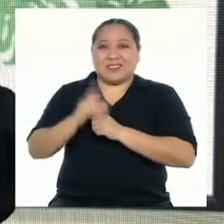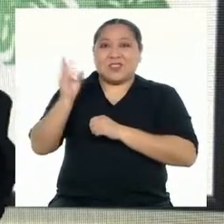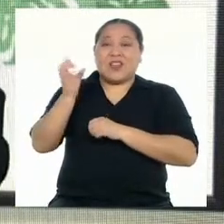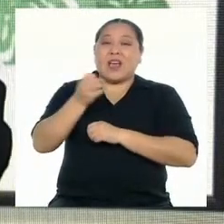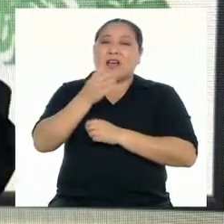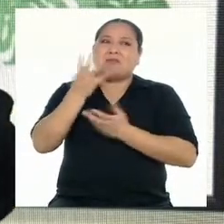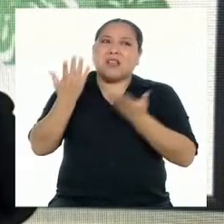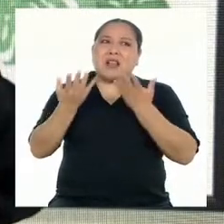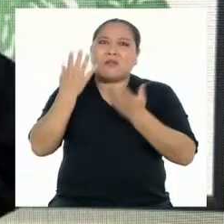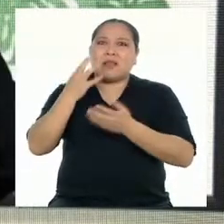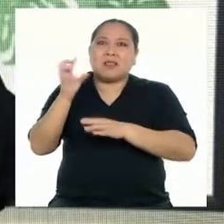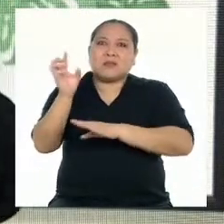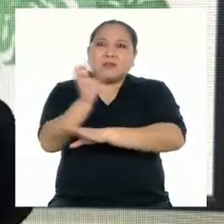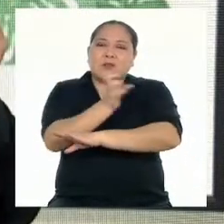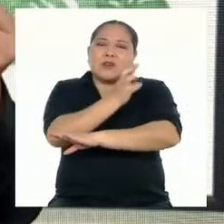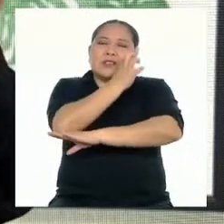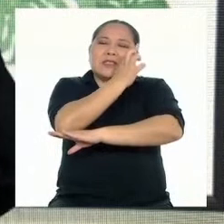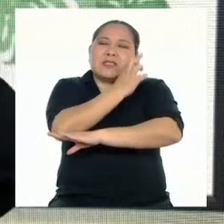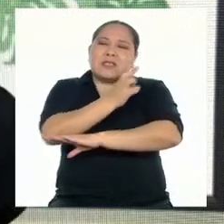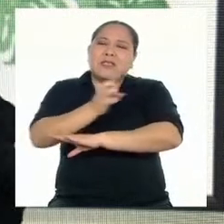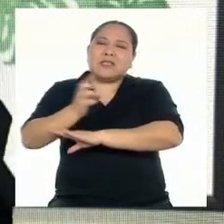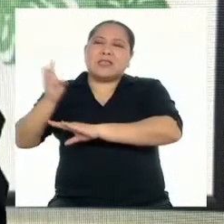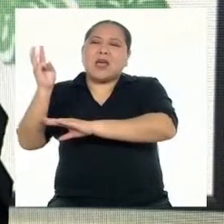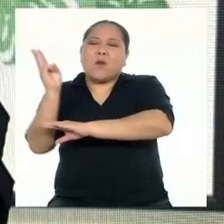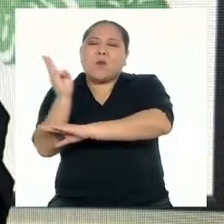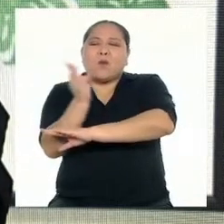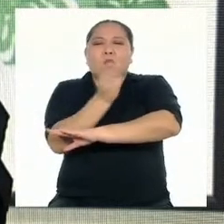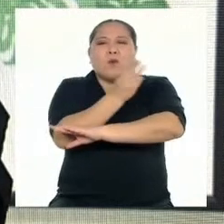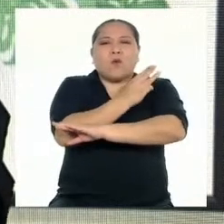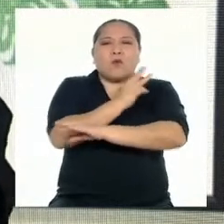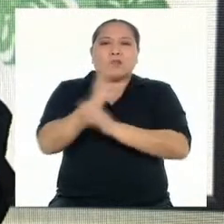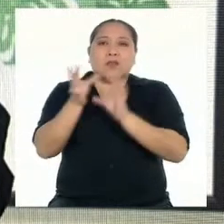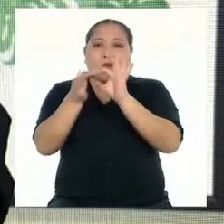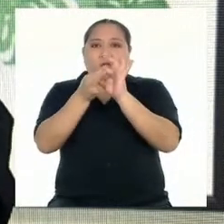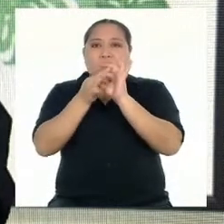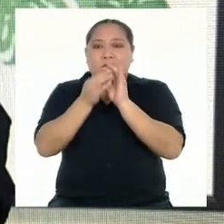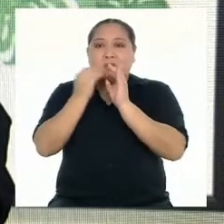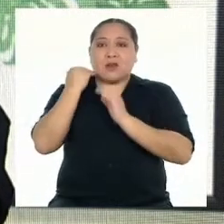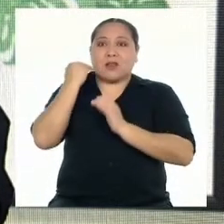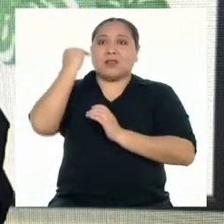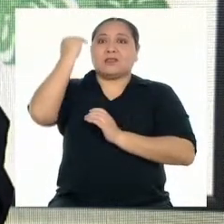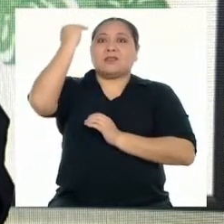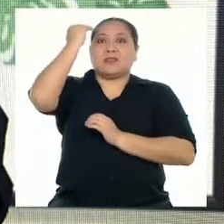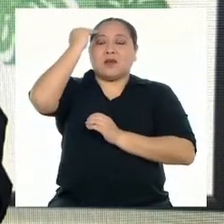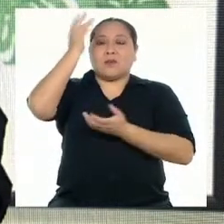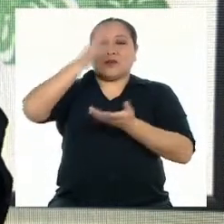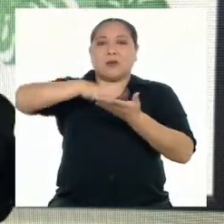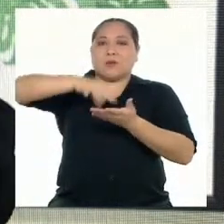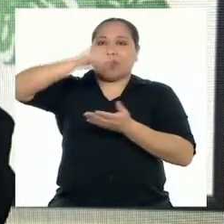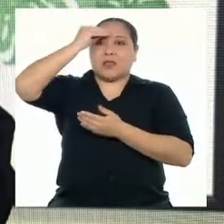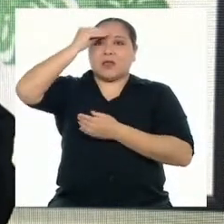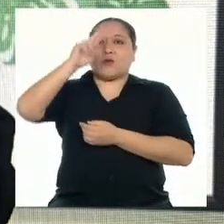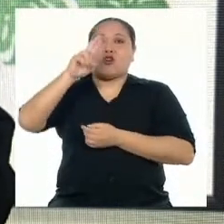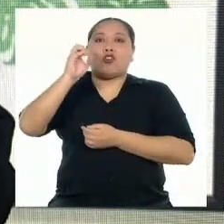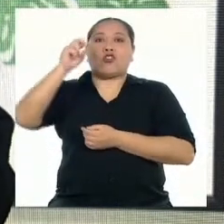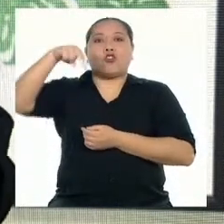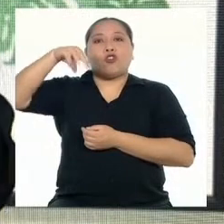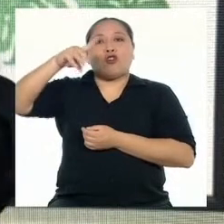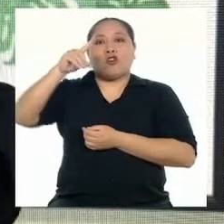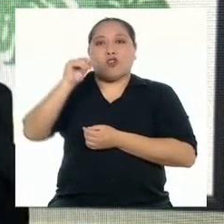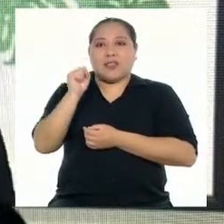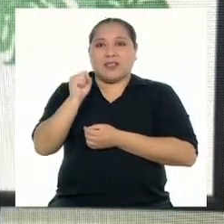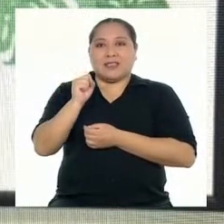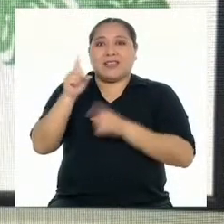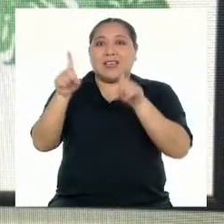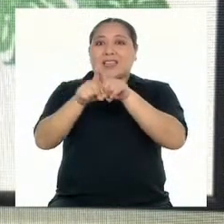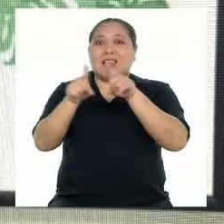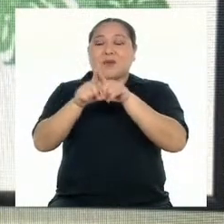entonces con rimas, musicalidad. Crecemos y aprendemos rondas. Y